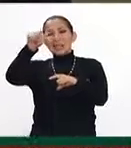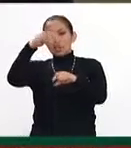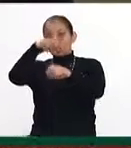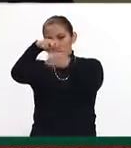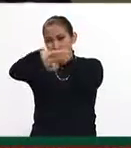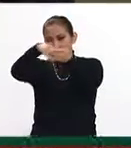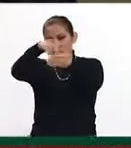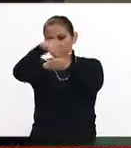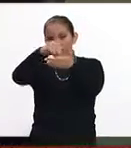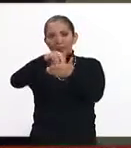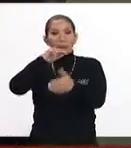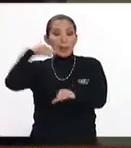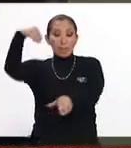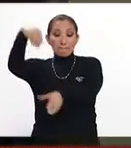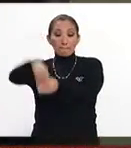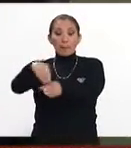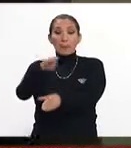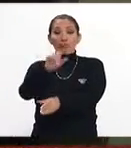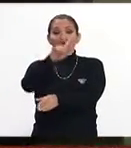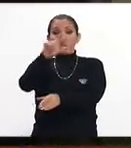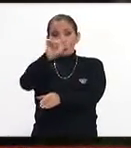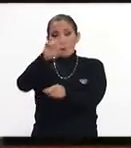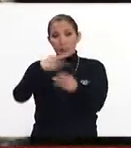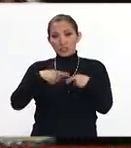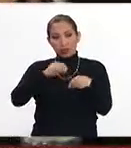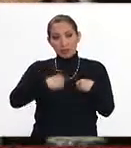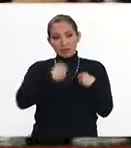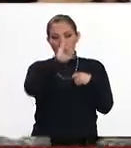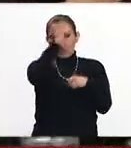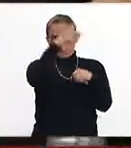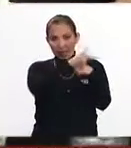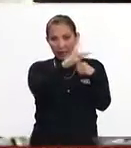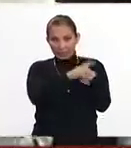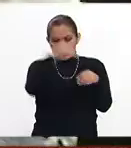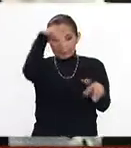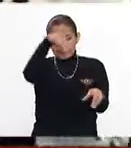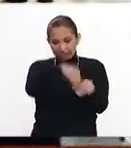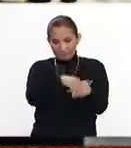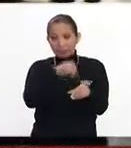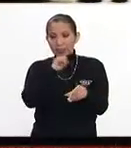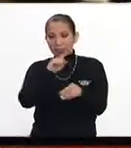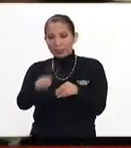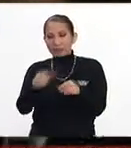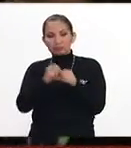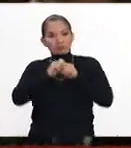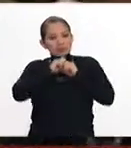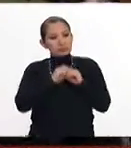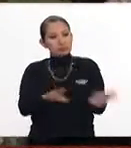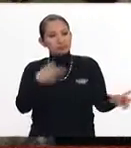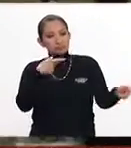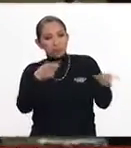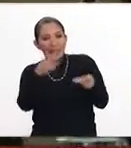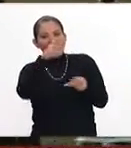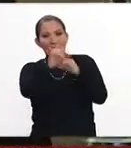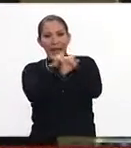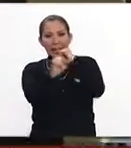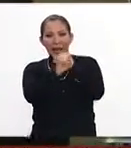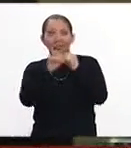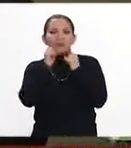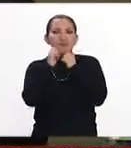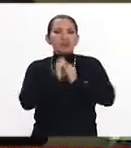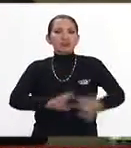Tenemos el buzón de mexicanos en el exterior también en este micrositio. Y desde luego el despliegue y estrategia en redes sociales,